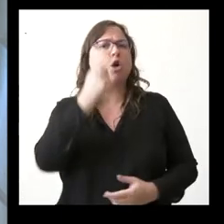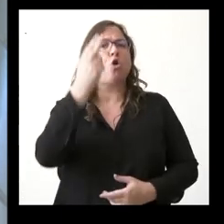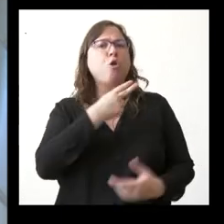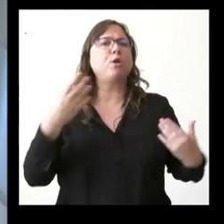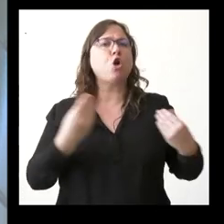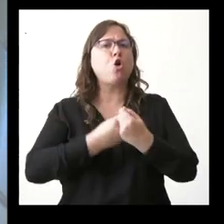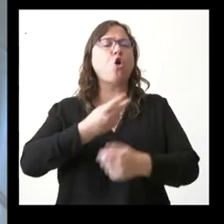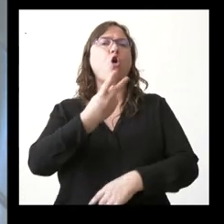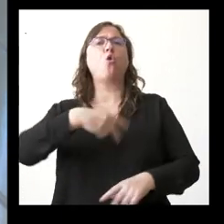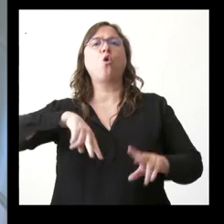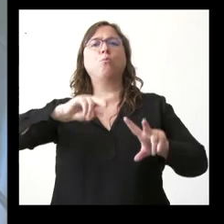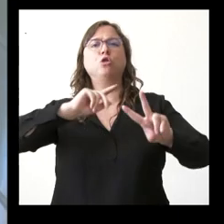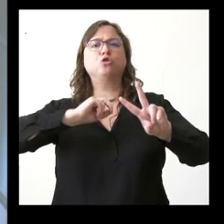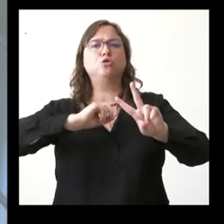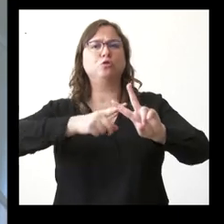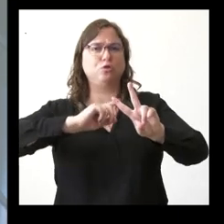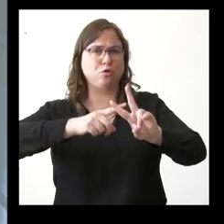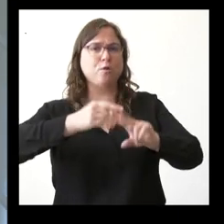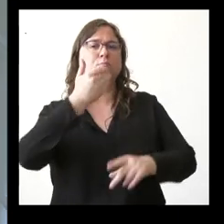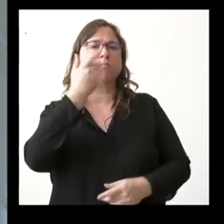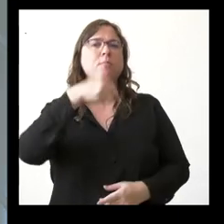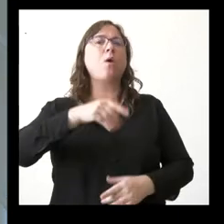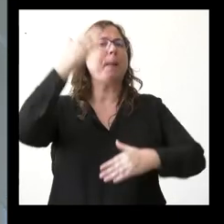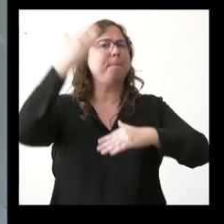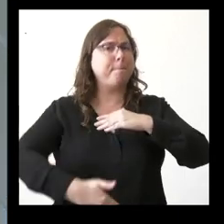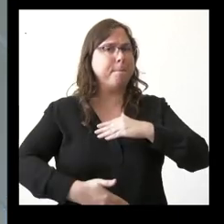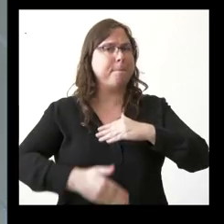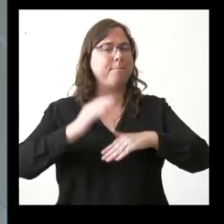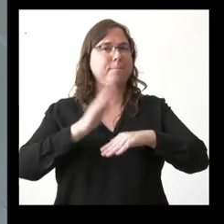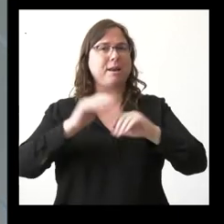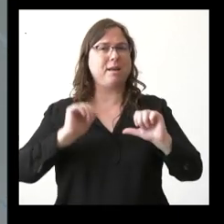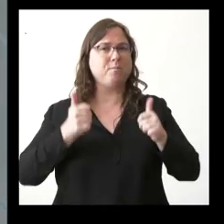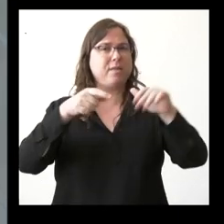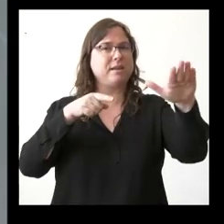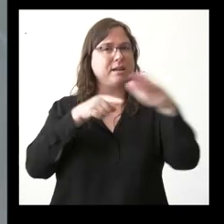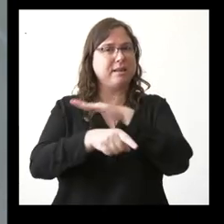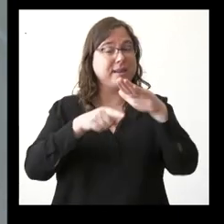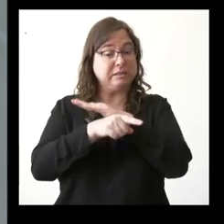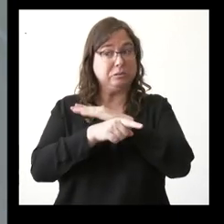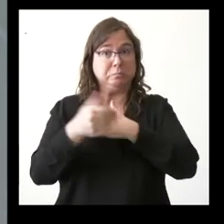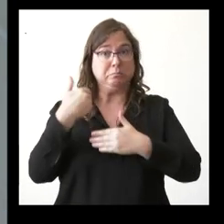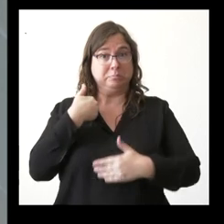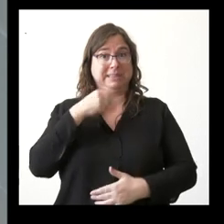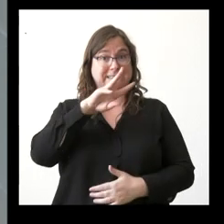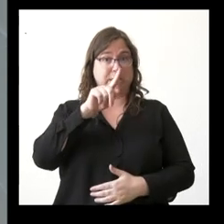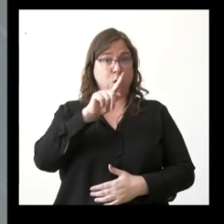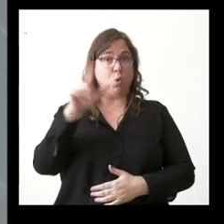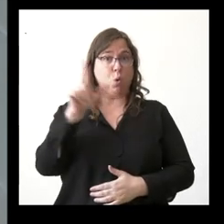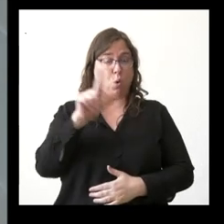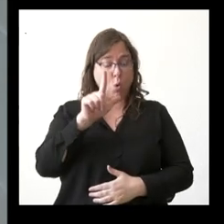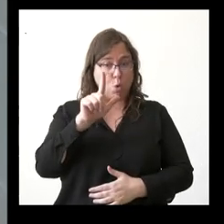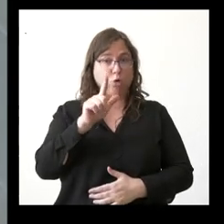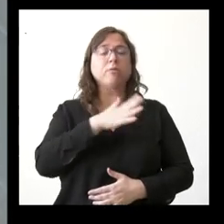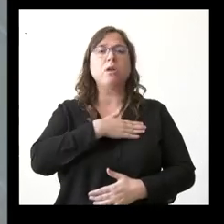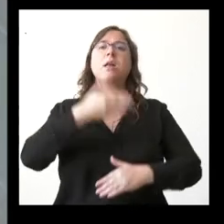proyecto de ley de violencia intrafamiliar que creo que tenían un plazo para iniciar la tramitación que era el 31 de julio y quería saber si lo van a